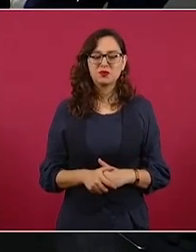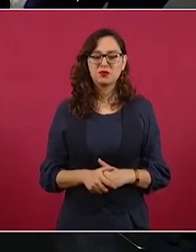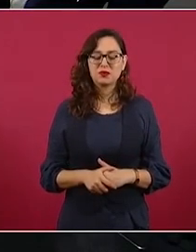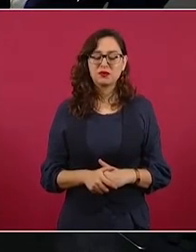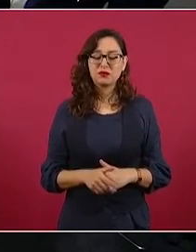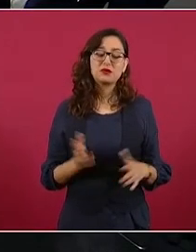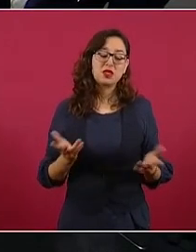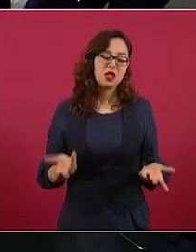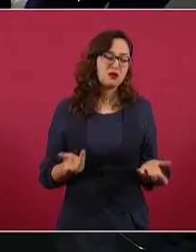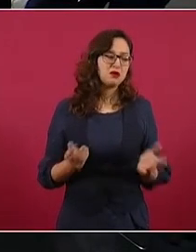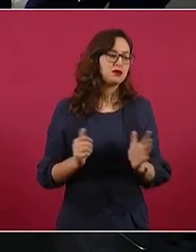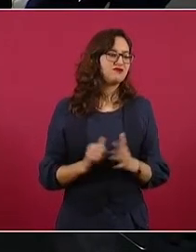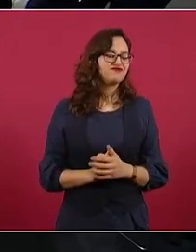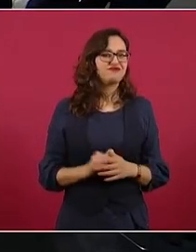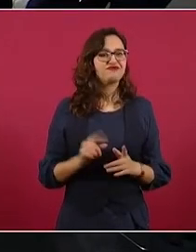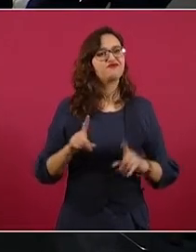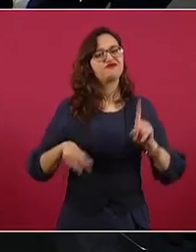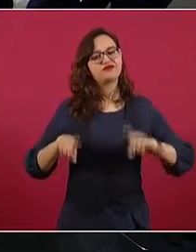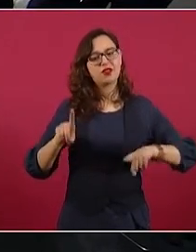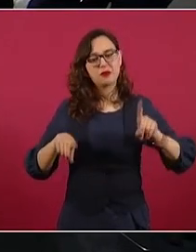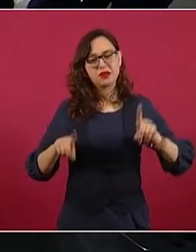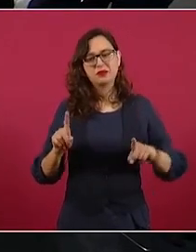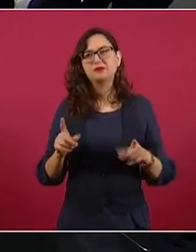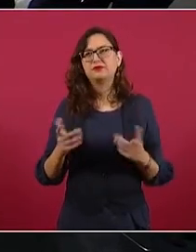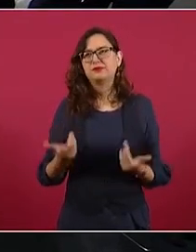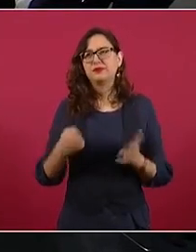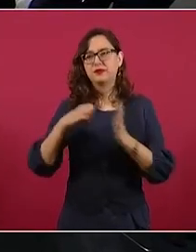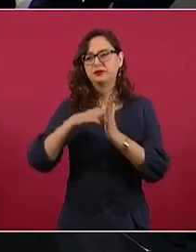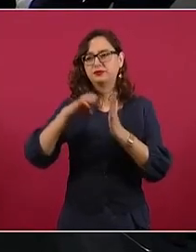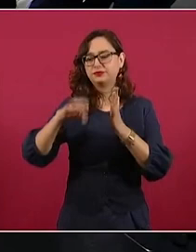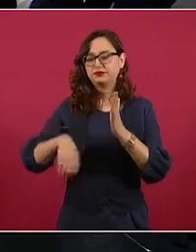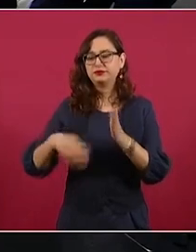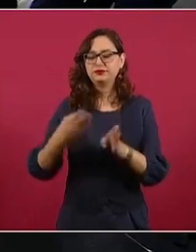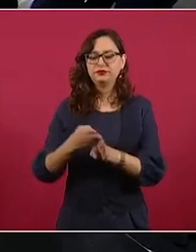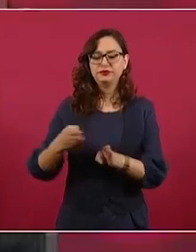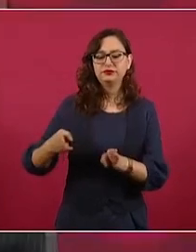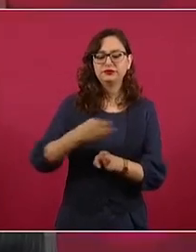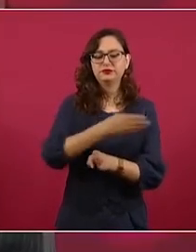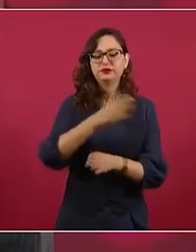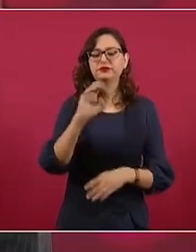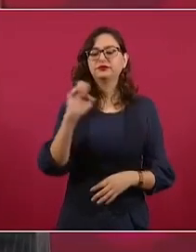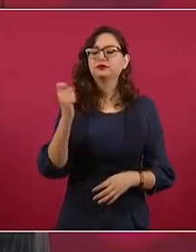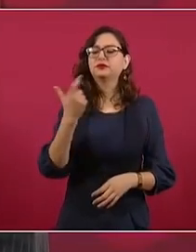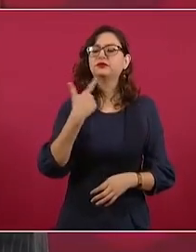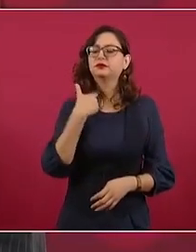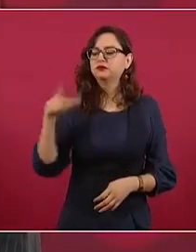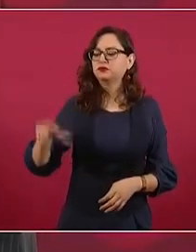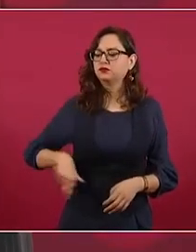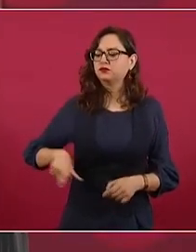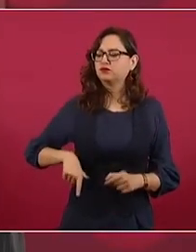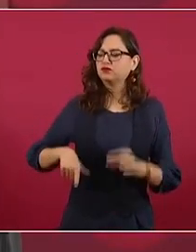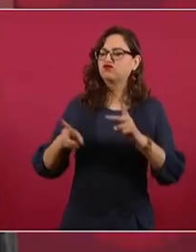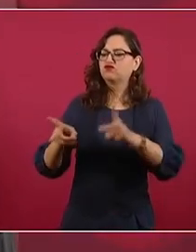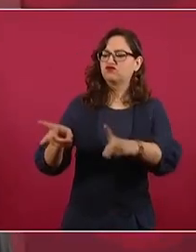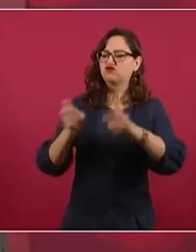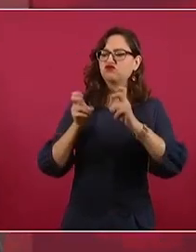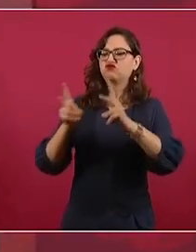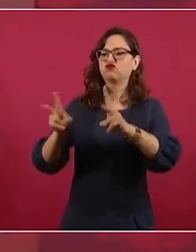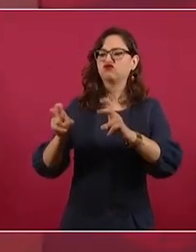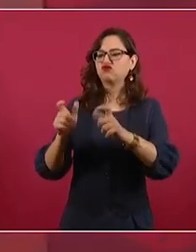sí, para legalizar